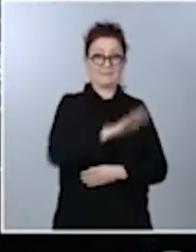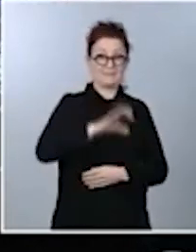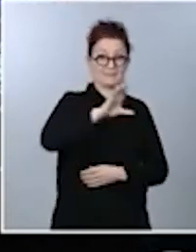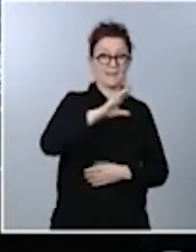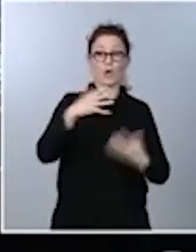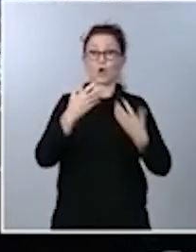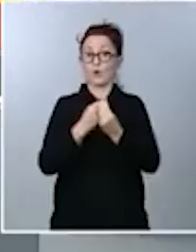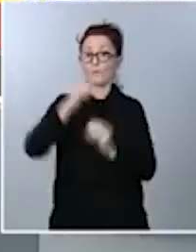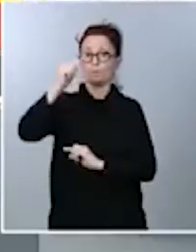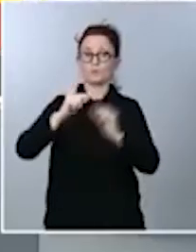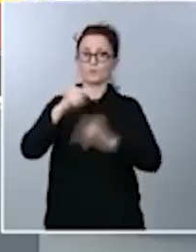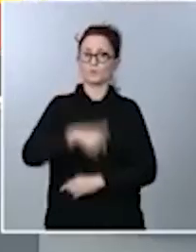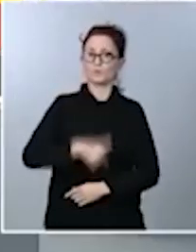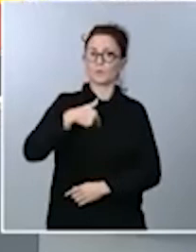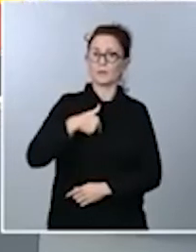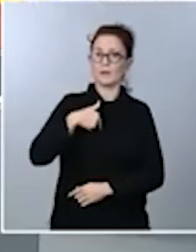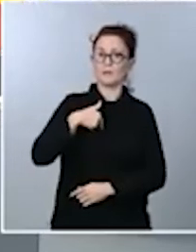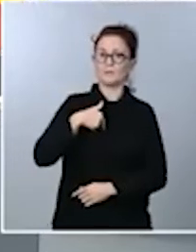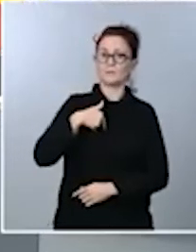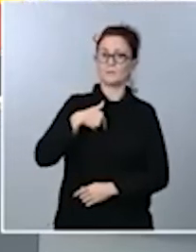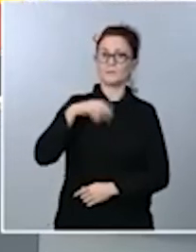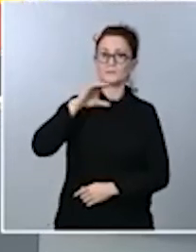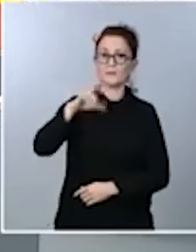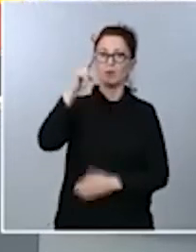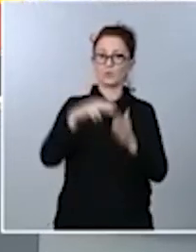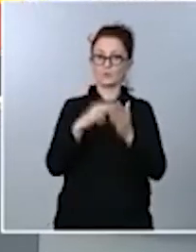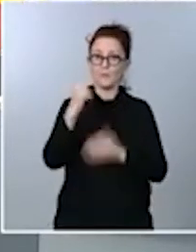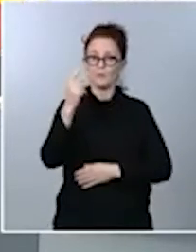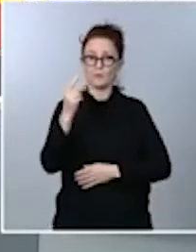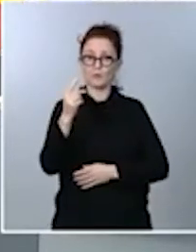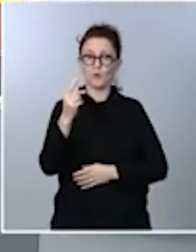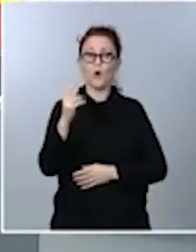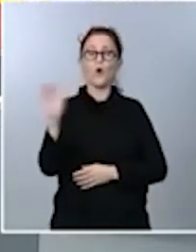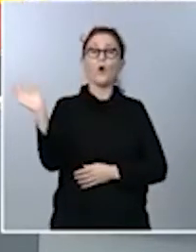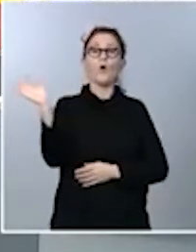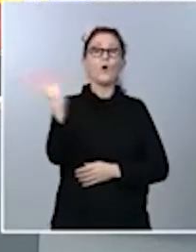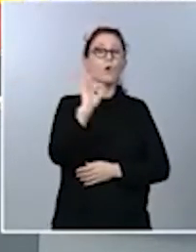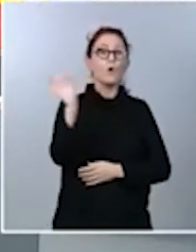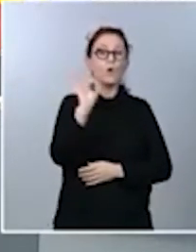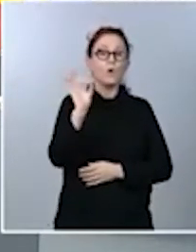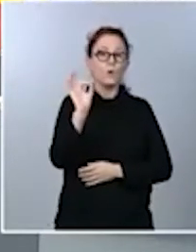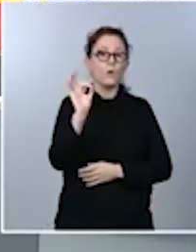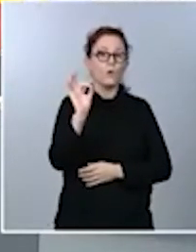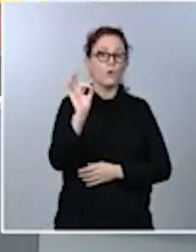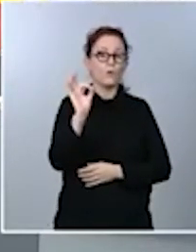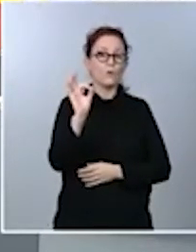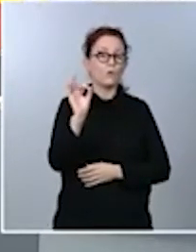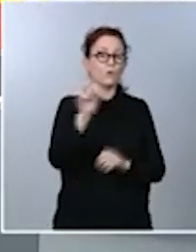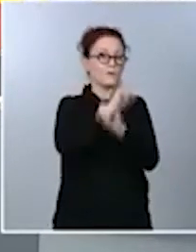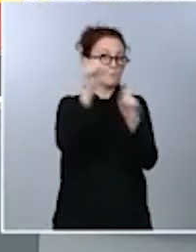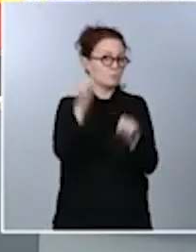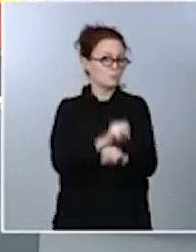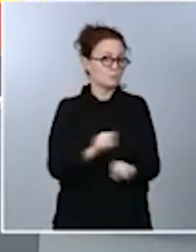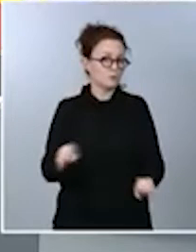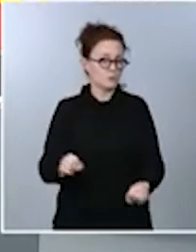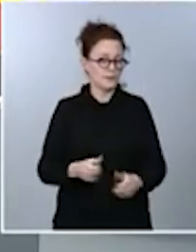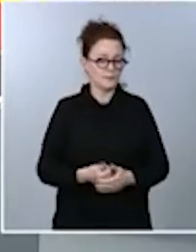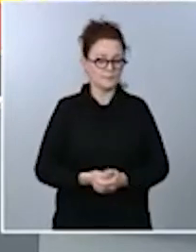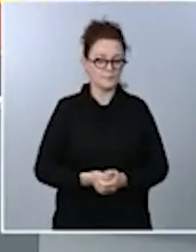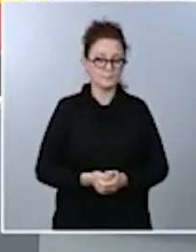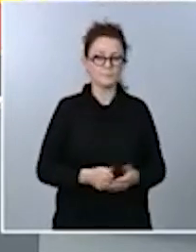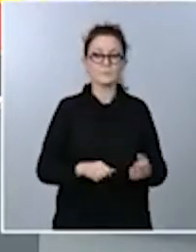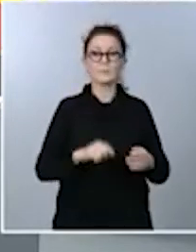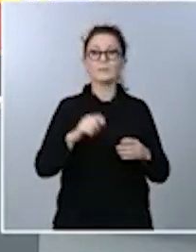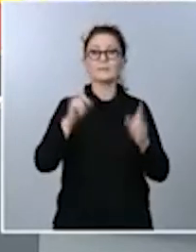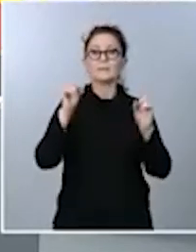Generales del Estado de 2021? ¿O más bien sería bastante improbable que eso sucediera? Y respecto al umbral de